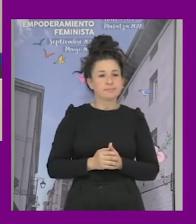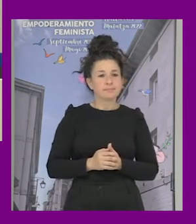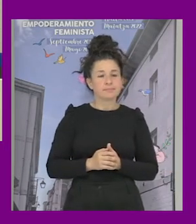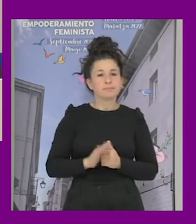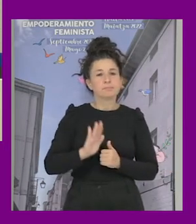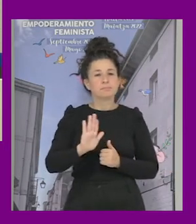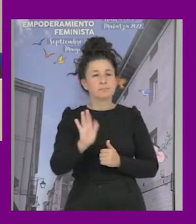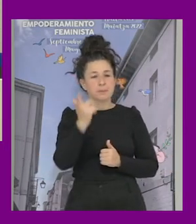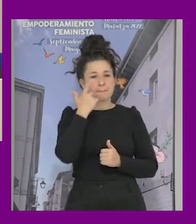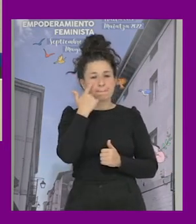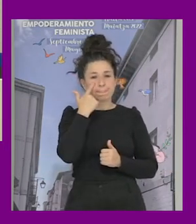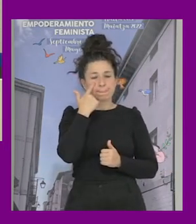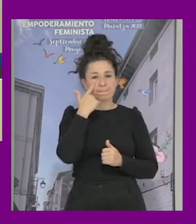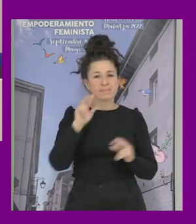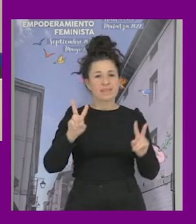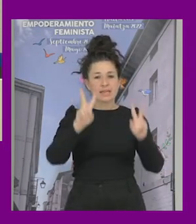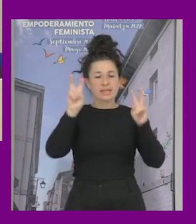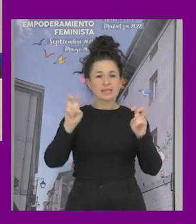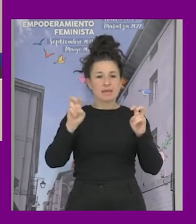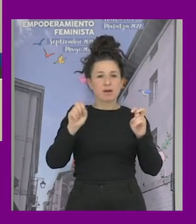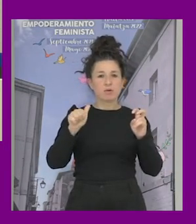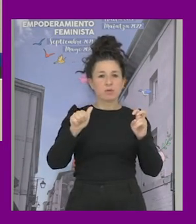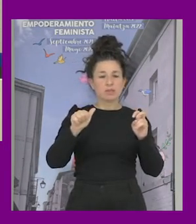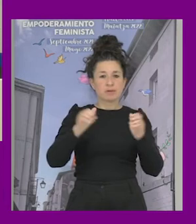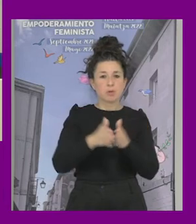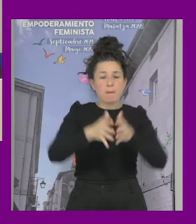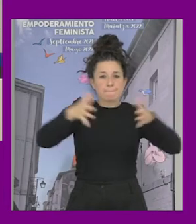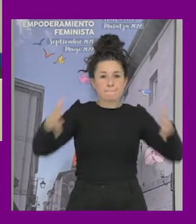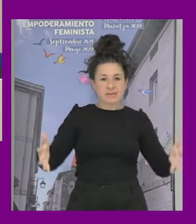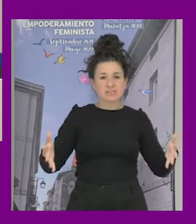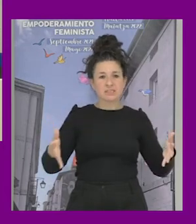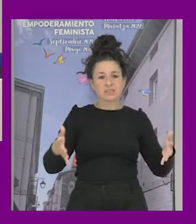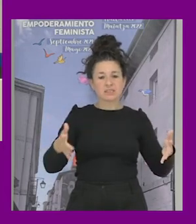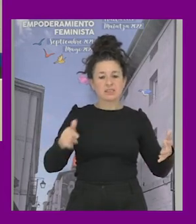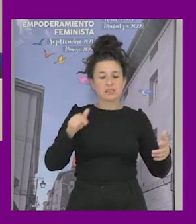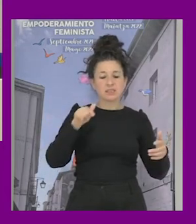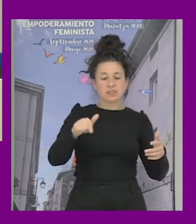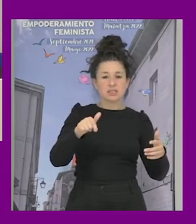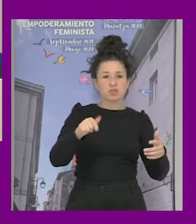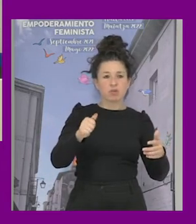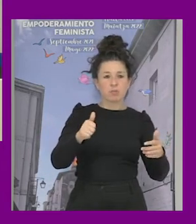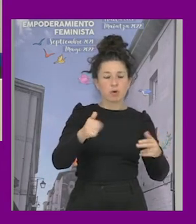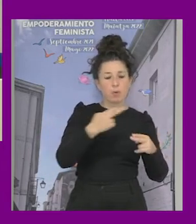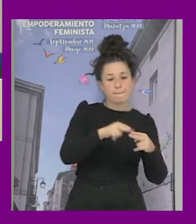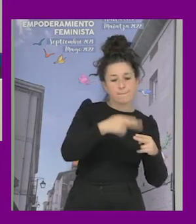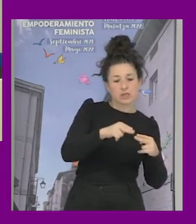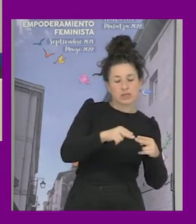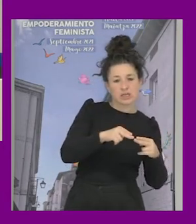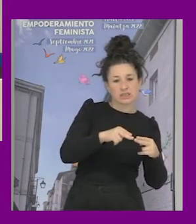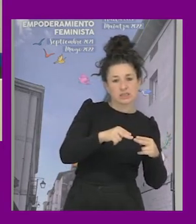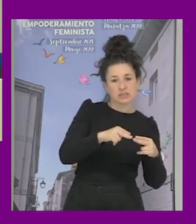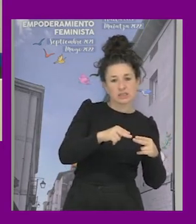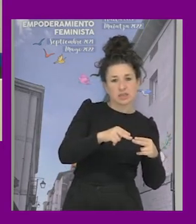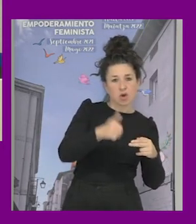pero bueno en cualquier caso el tema de la extensión territorial por si solo no puede explicar esta mayor articulación entre políticas de igualdad mujer hombre y